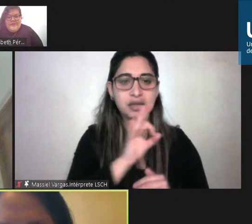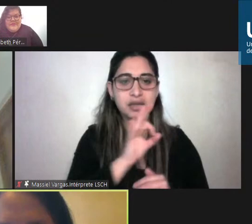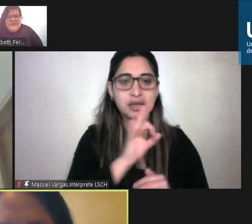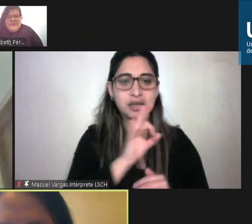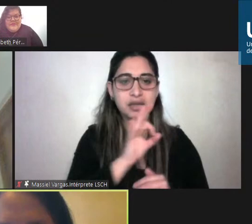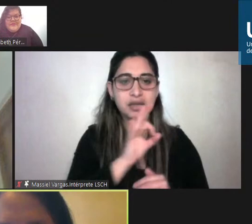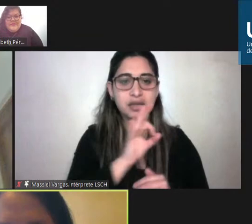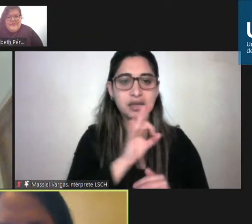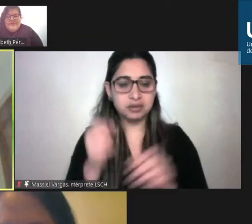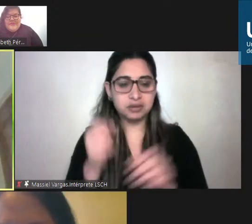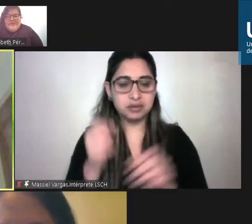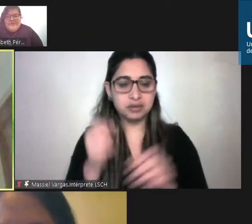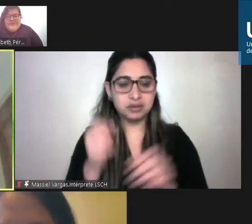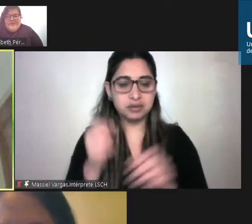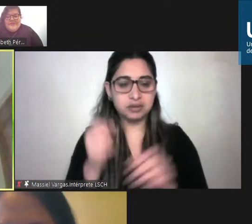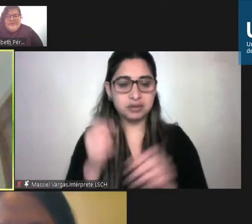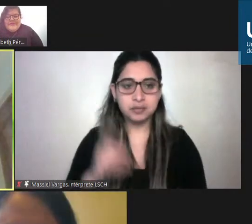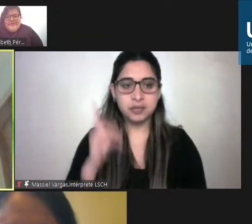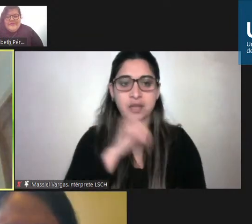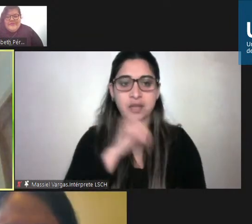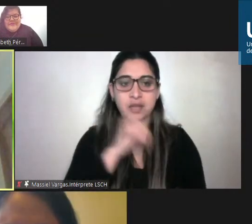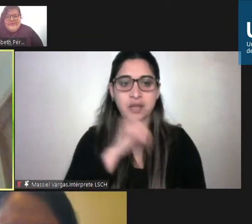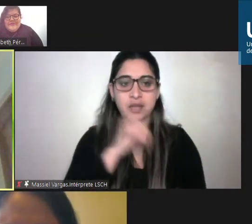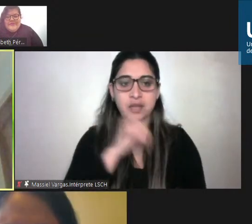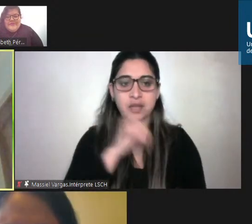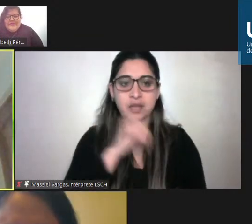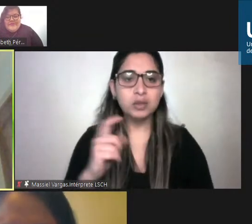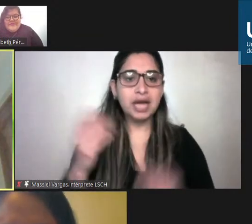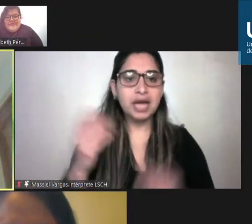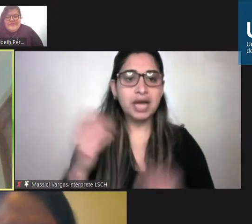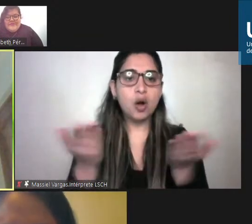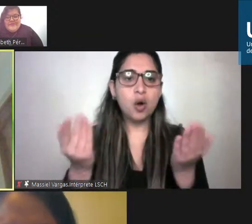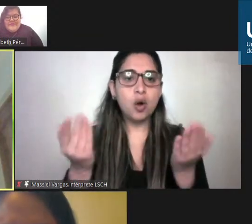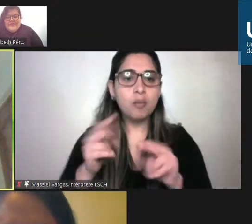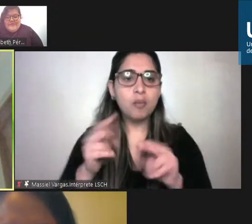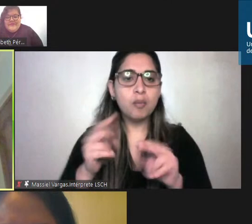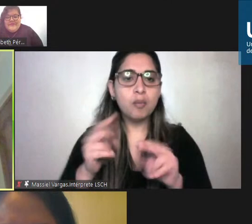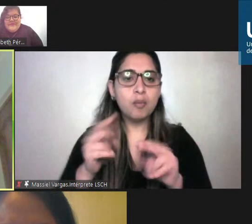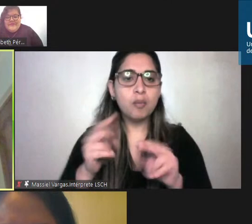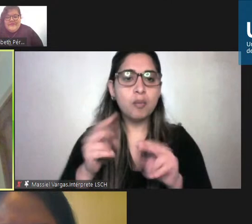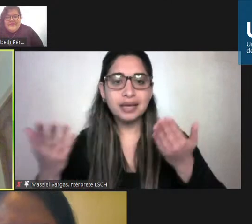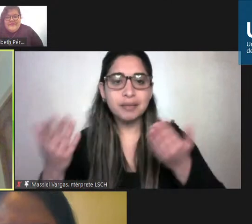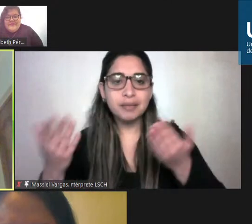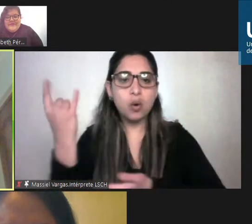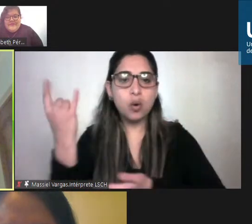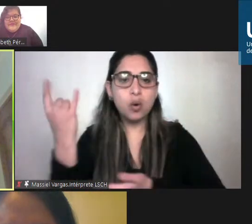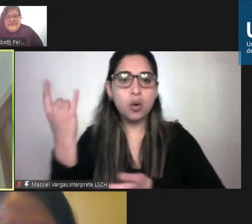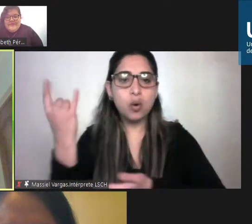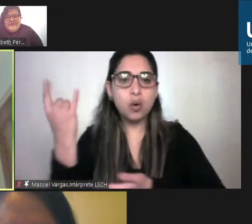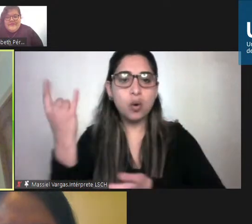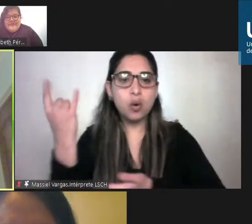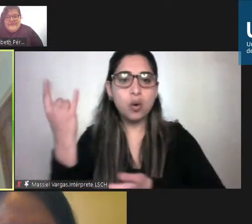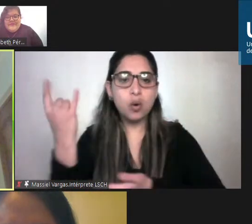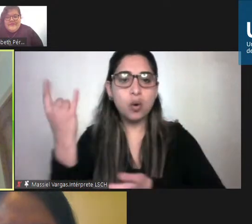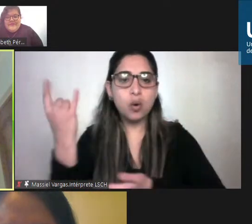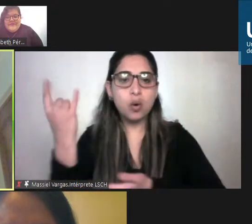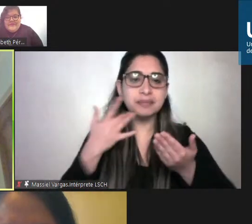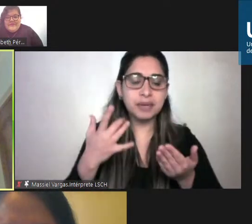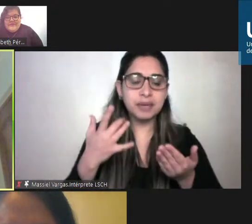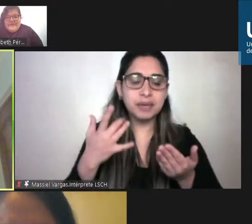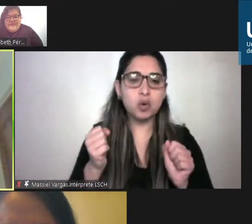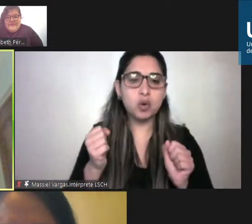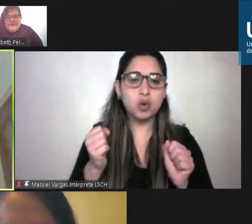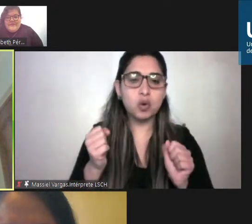última pregunta para Sergina ¿cómo hacemos las instituciones? ¿cómo hacemos las universidades para que podamos